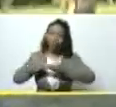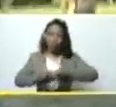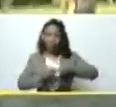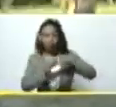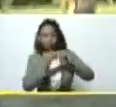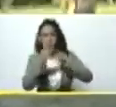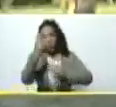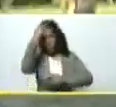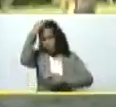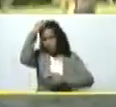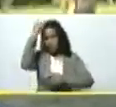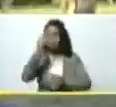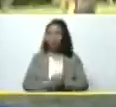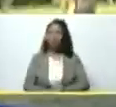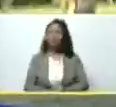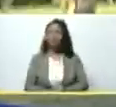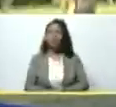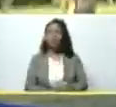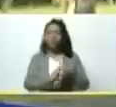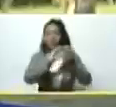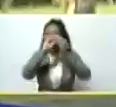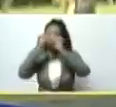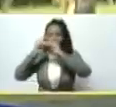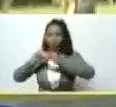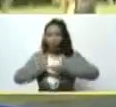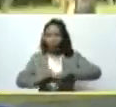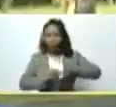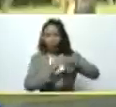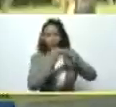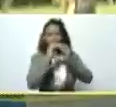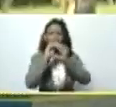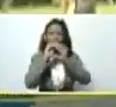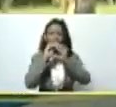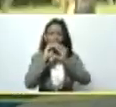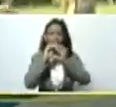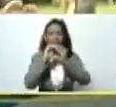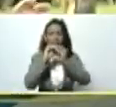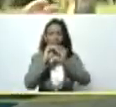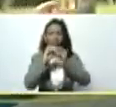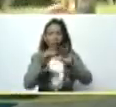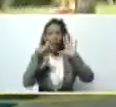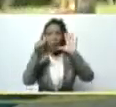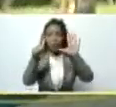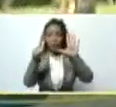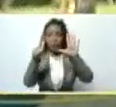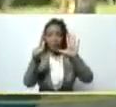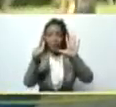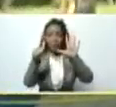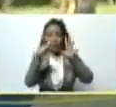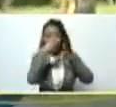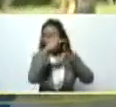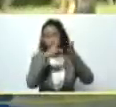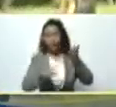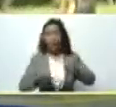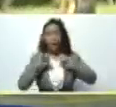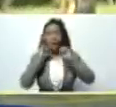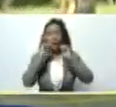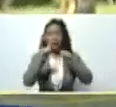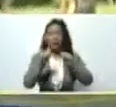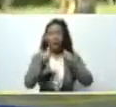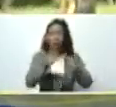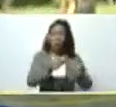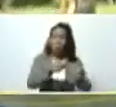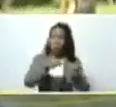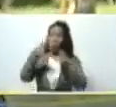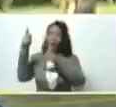redefinimos y a los seis vértices iniciales los llevamos